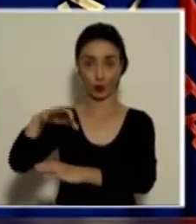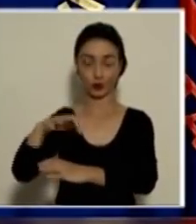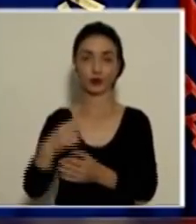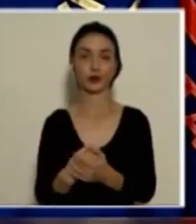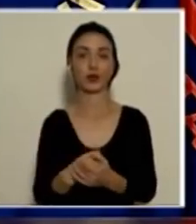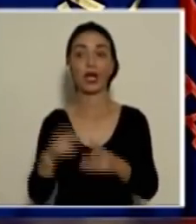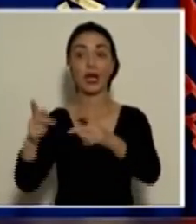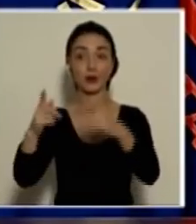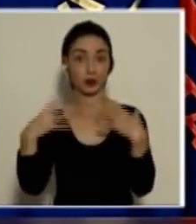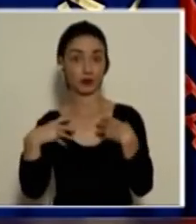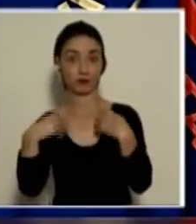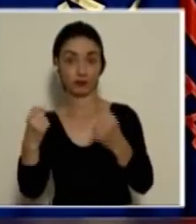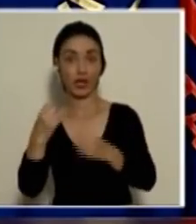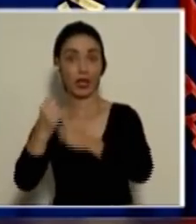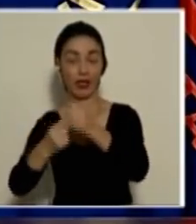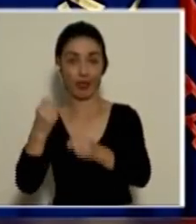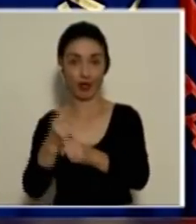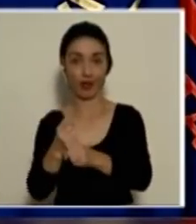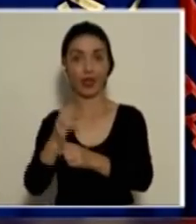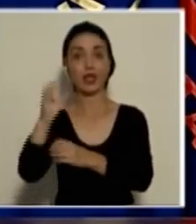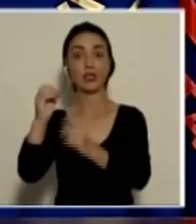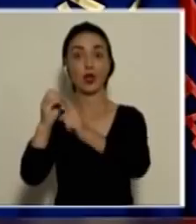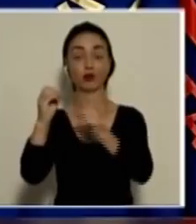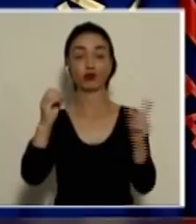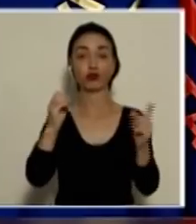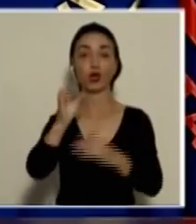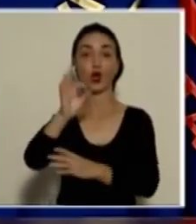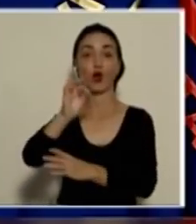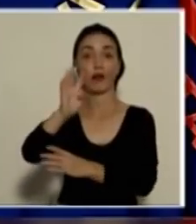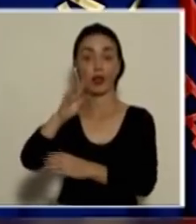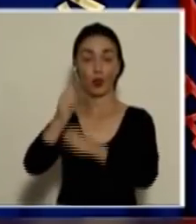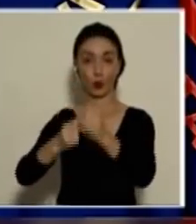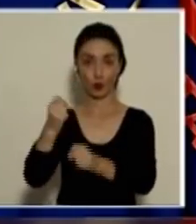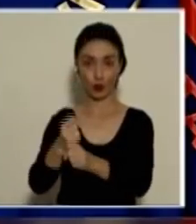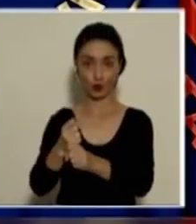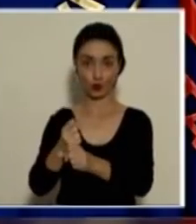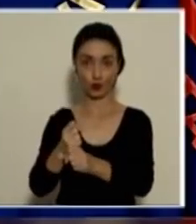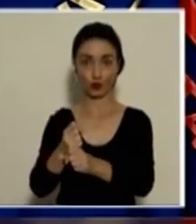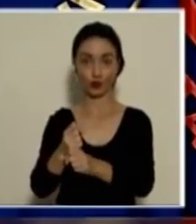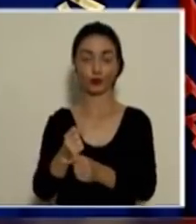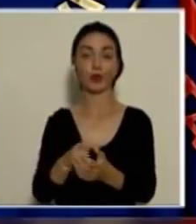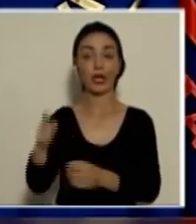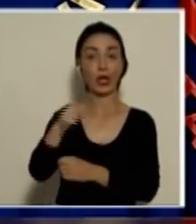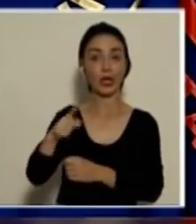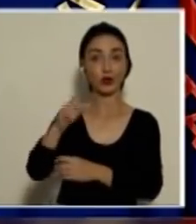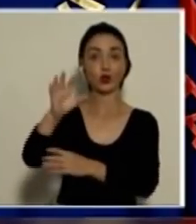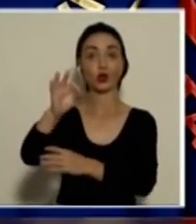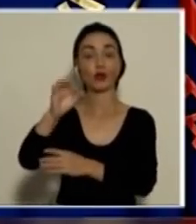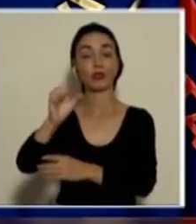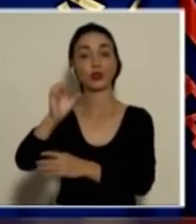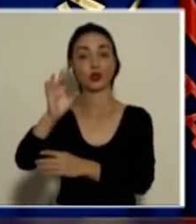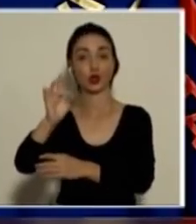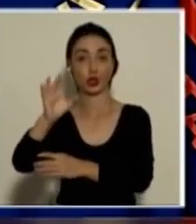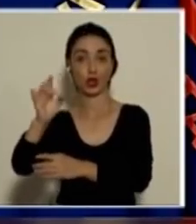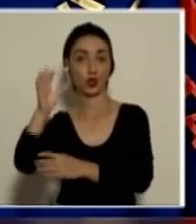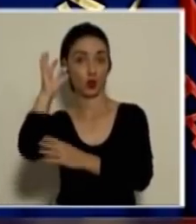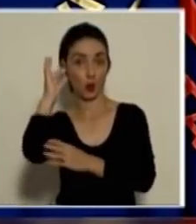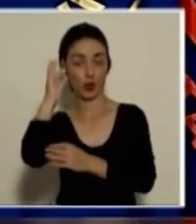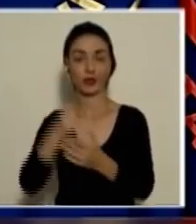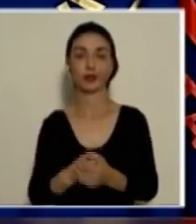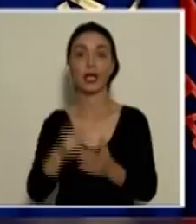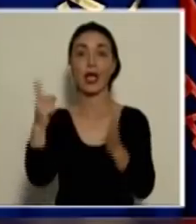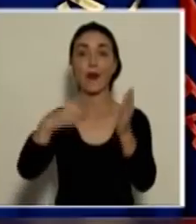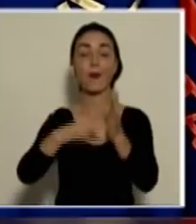Los casos recuperados tienen un rango de edad de 0 a los 94 años, de los cuales 988 son mujeres